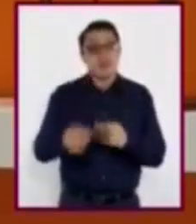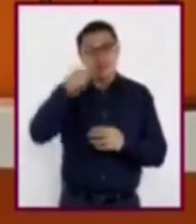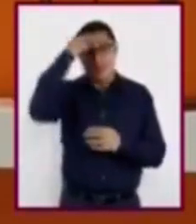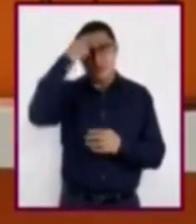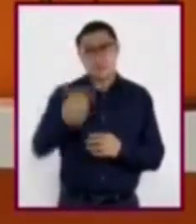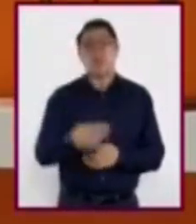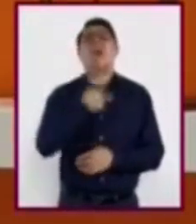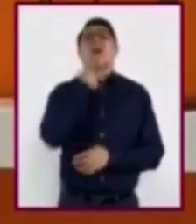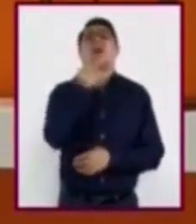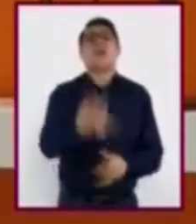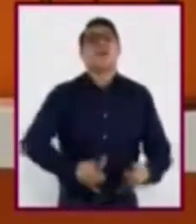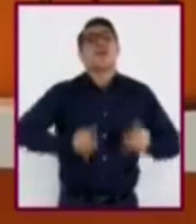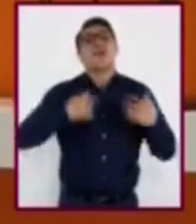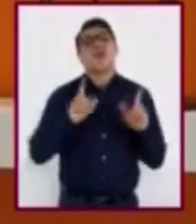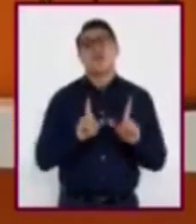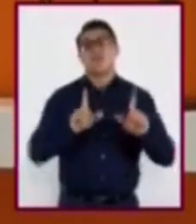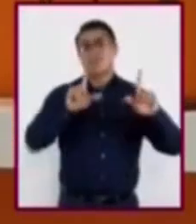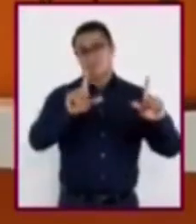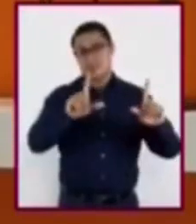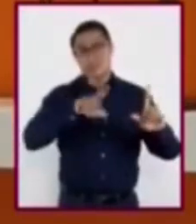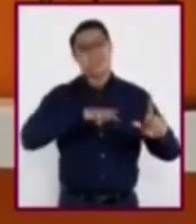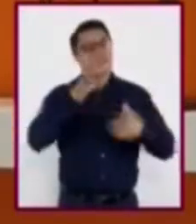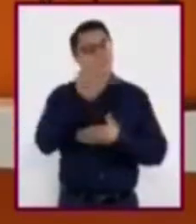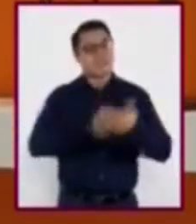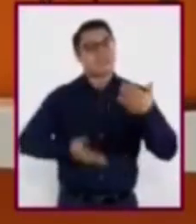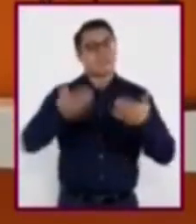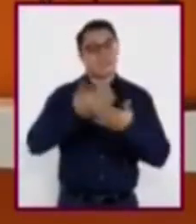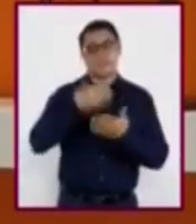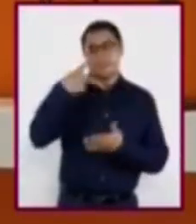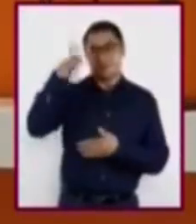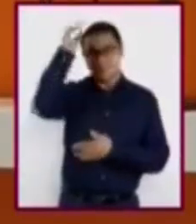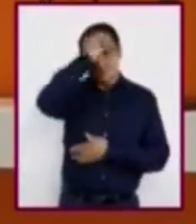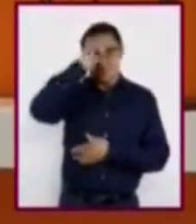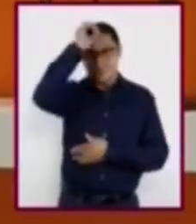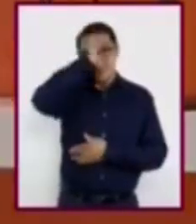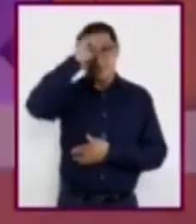La Voz de la Juventud, que nos compartieron sus opiniones sobre el tema.